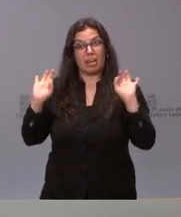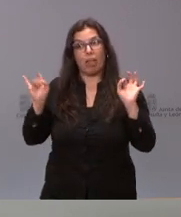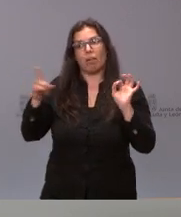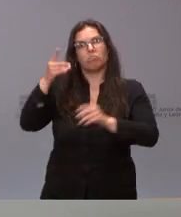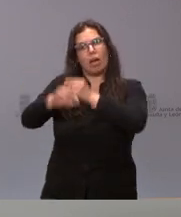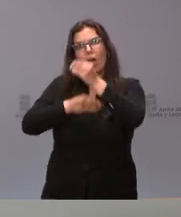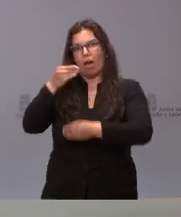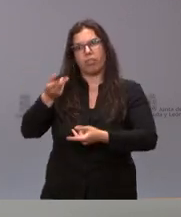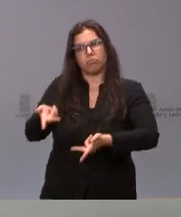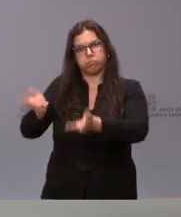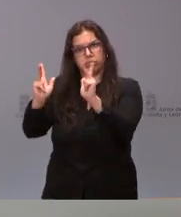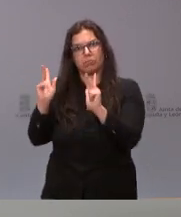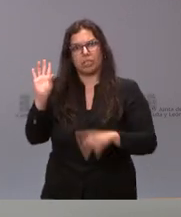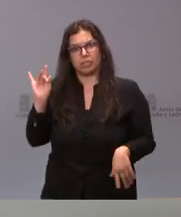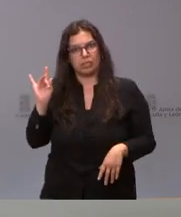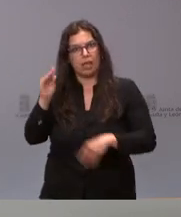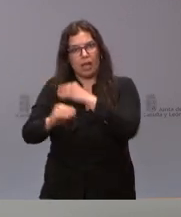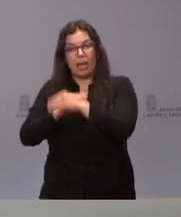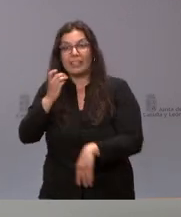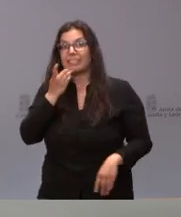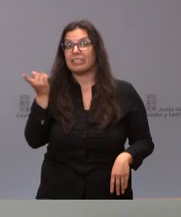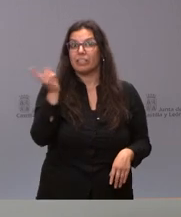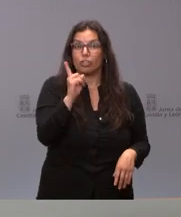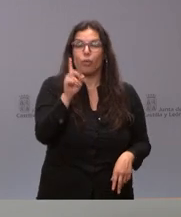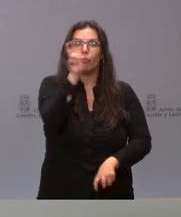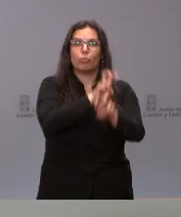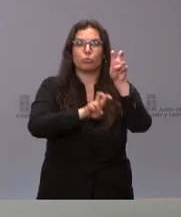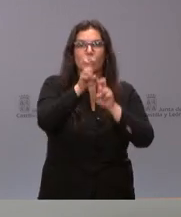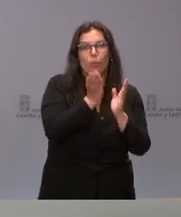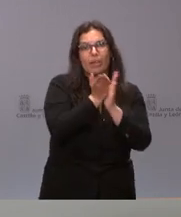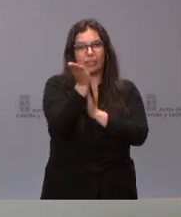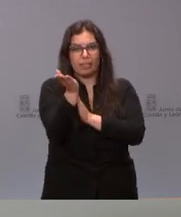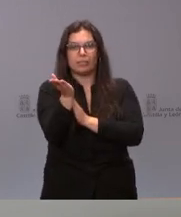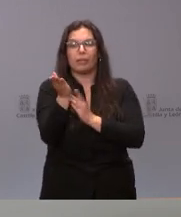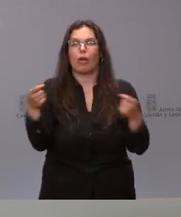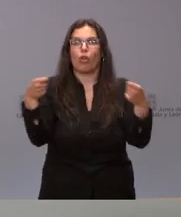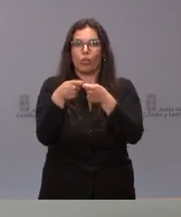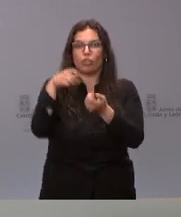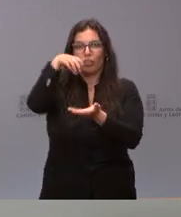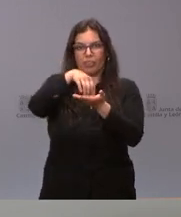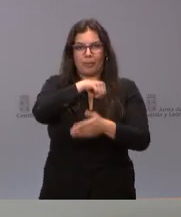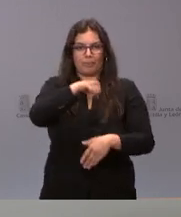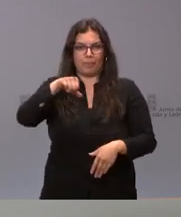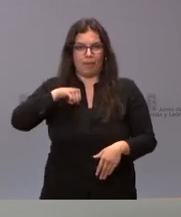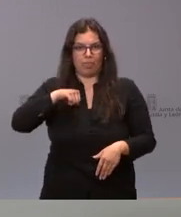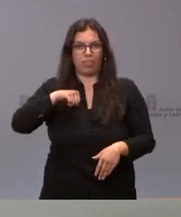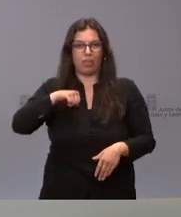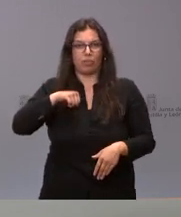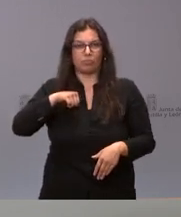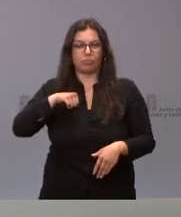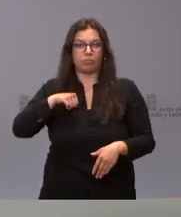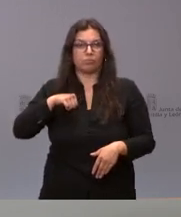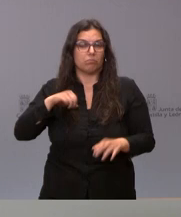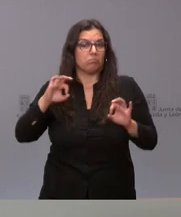esta actividad, pues se hace. Y en otros casos, pues estamos buscando fórmulas alternativas de concierto, que es lo que se está aplicando, en clínicas